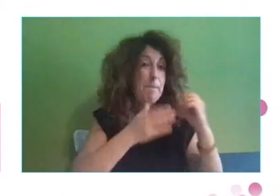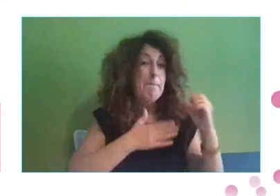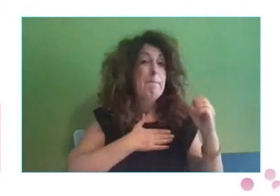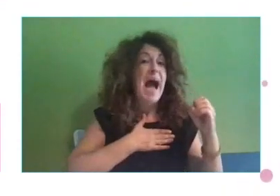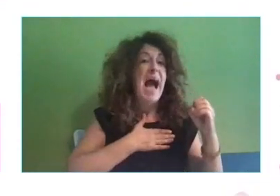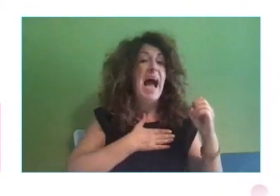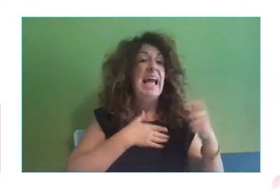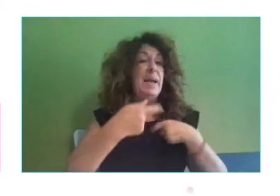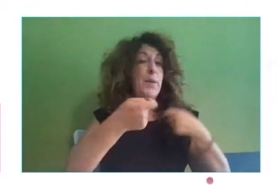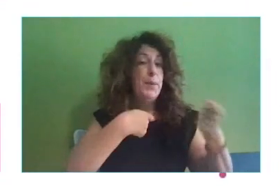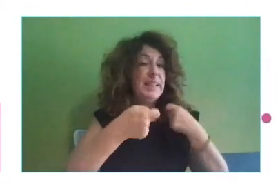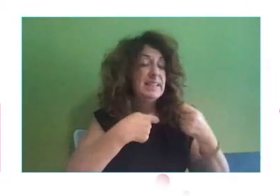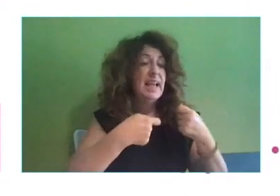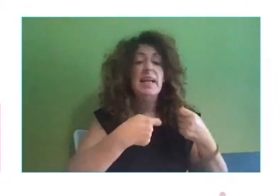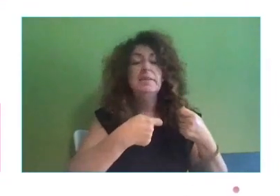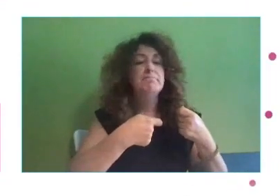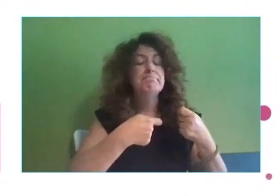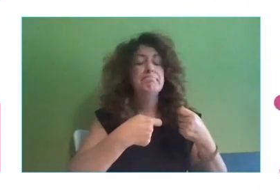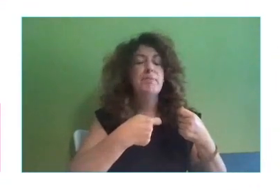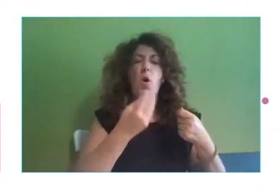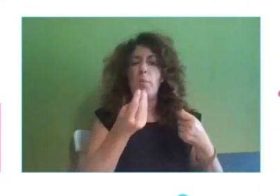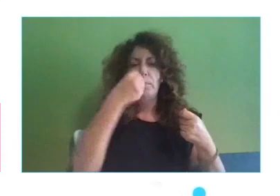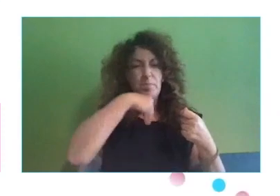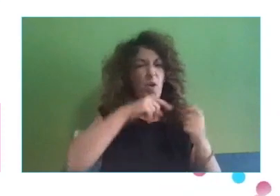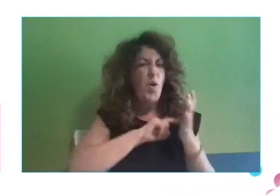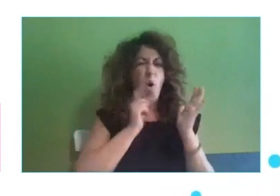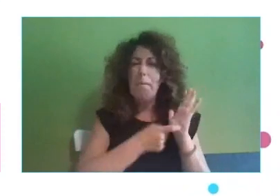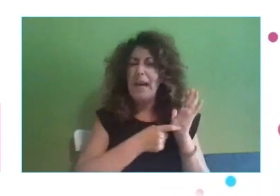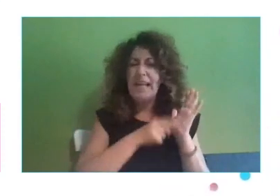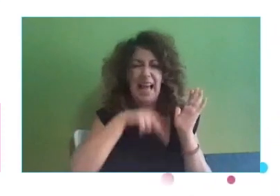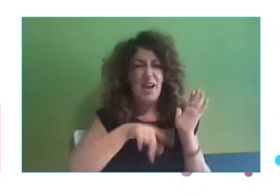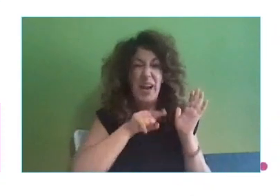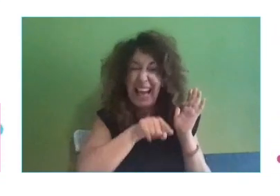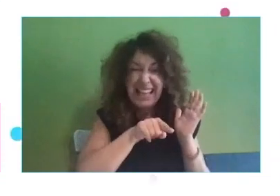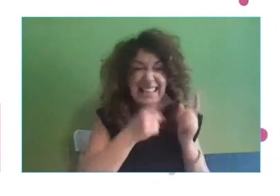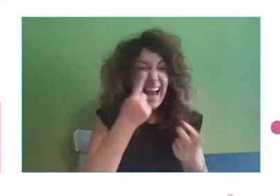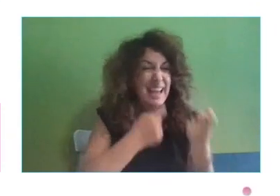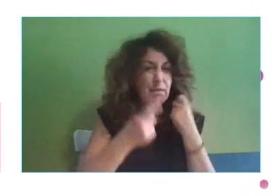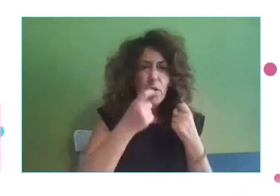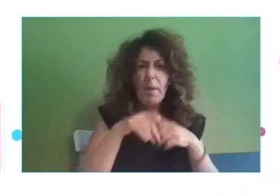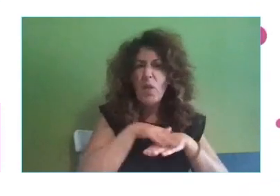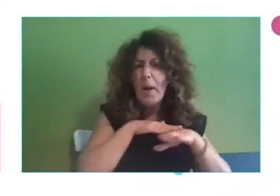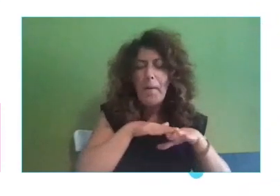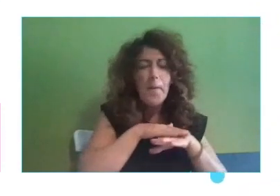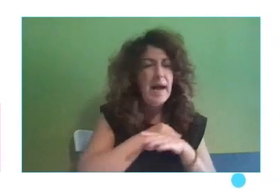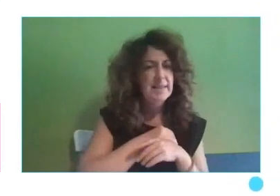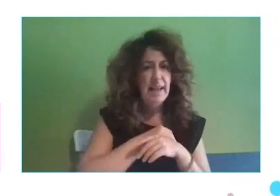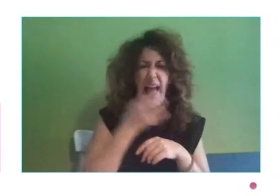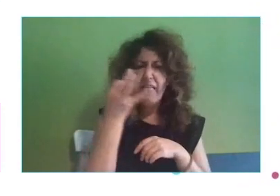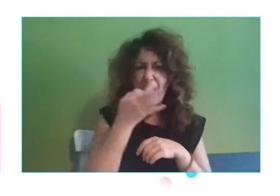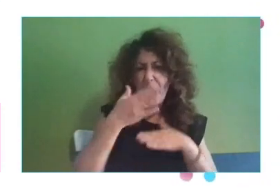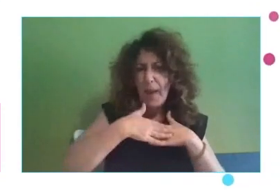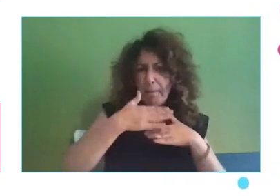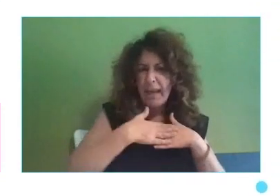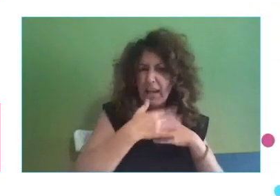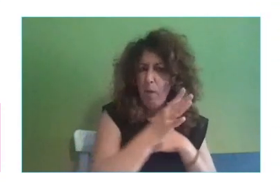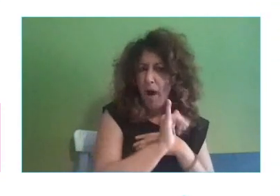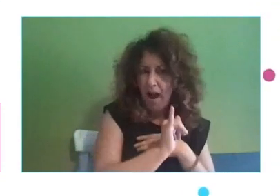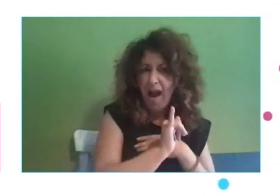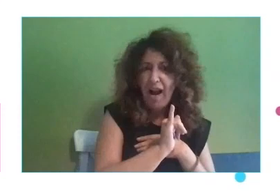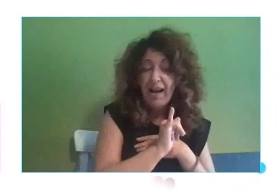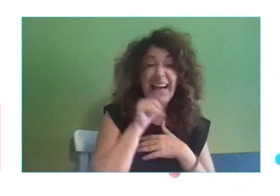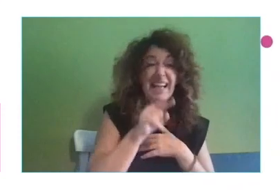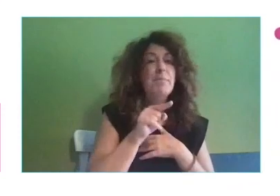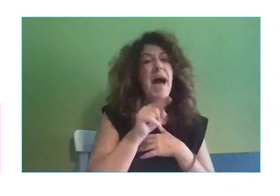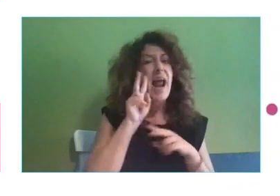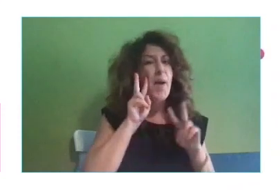% y es una información básica. Cada vez vamos buscando más esa información. Con lo cual, este aspecto de la visibilidad no es